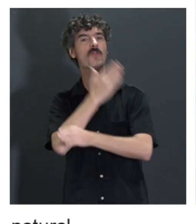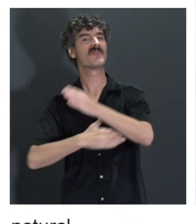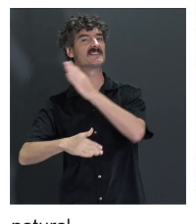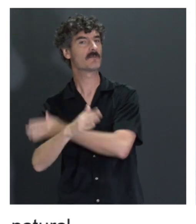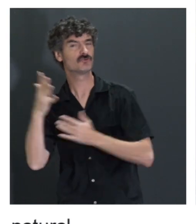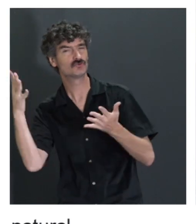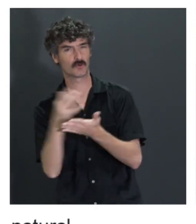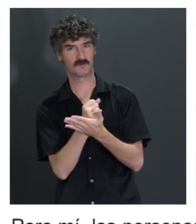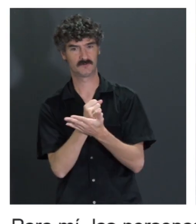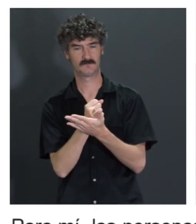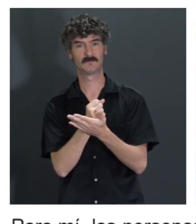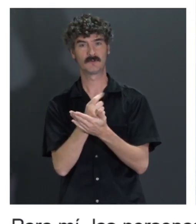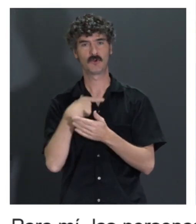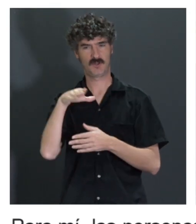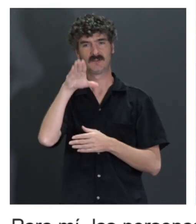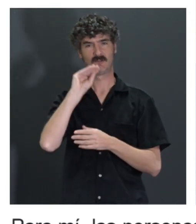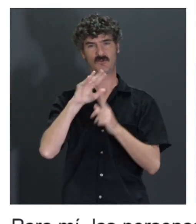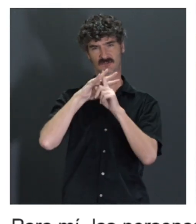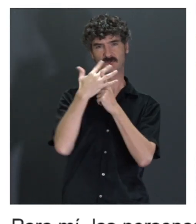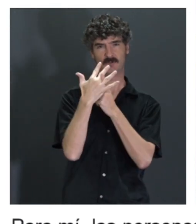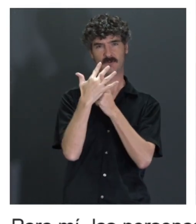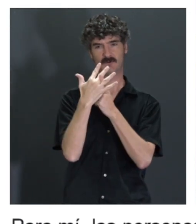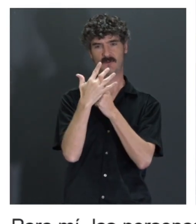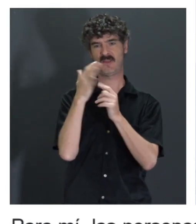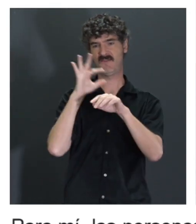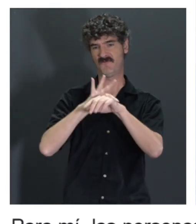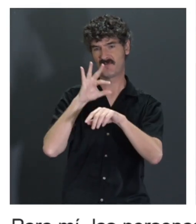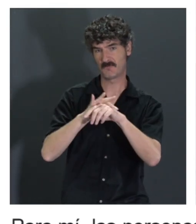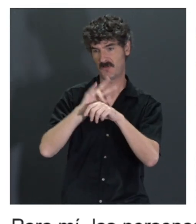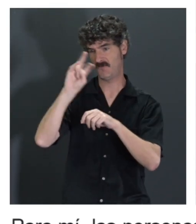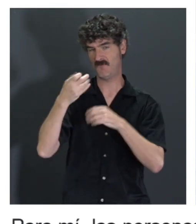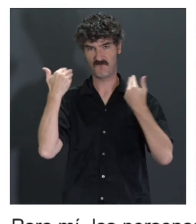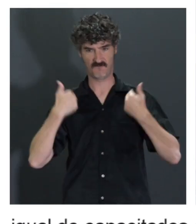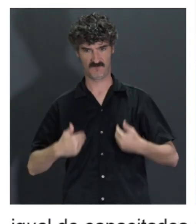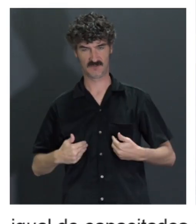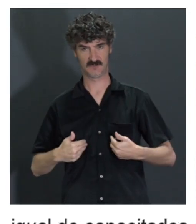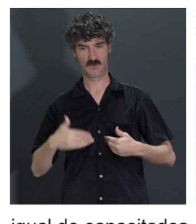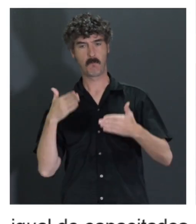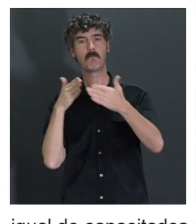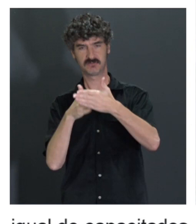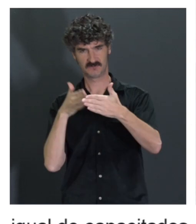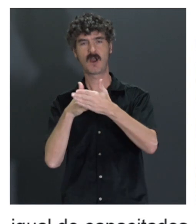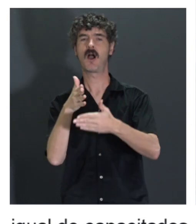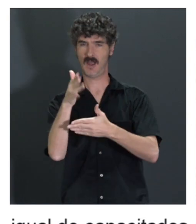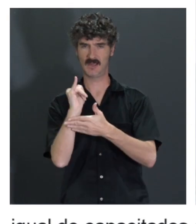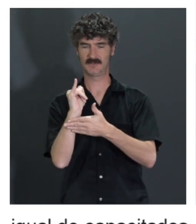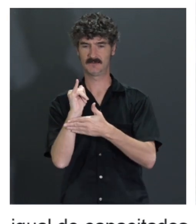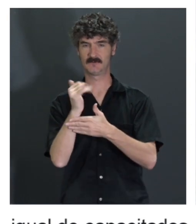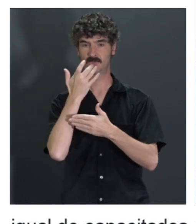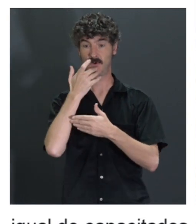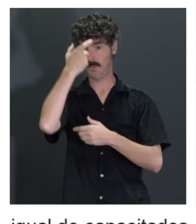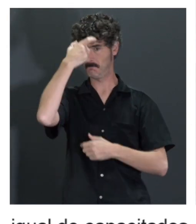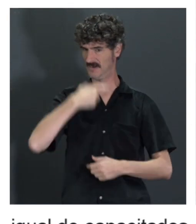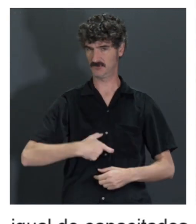que hay, desafortunadamente, pues algunas situaciones por enfermedad o por circunstancias físicas que te producen unas barreras, ¿no? Pero a nivel, digamos, de